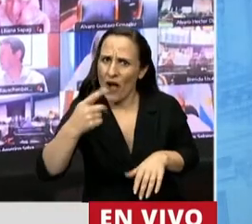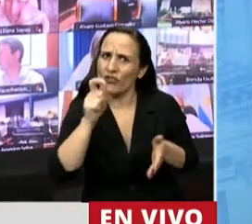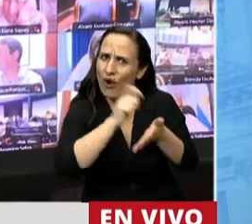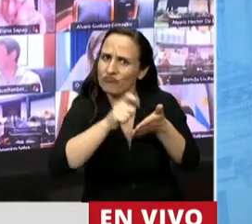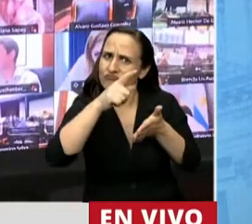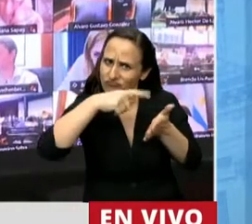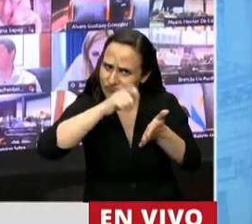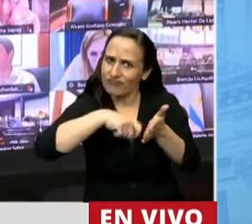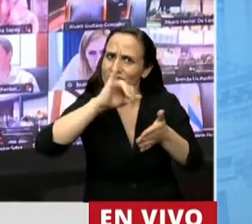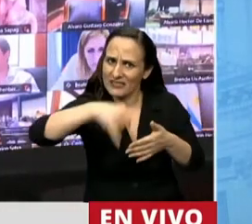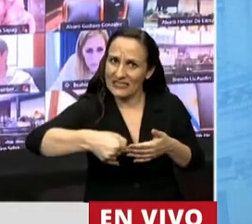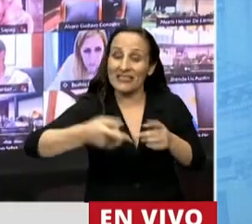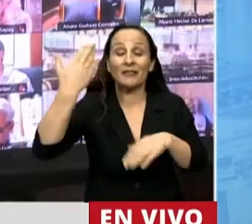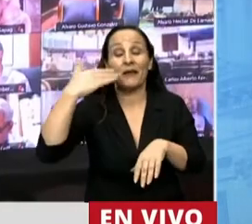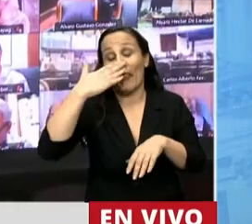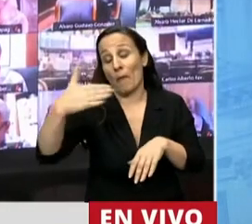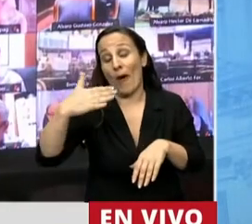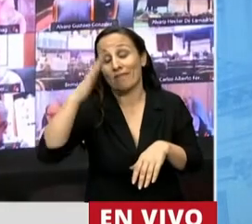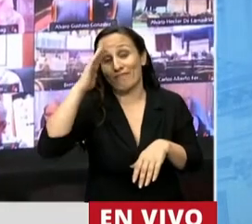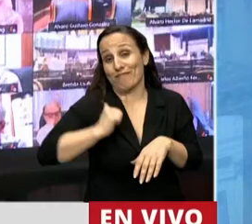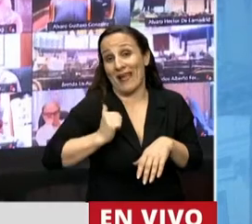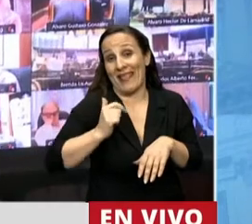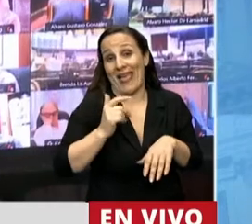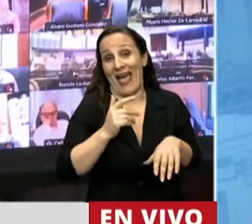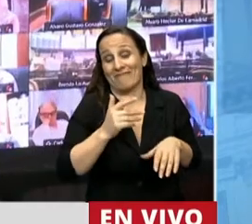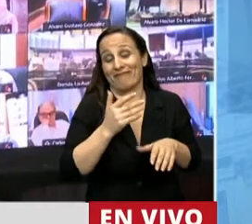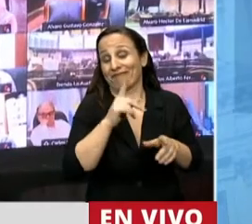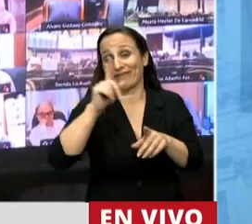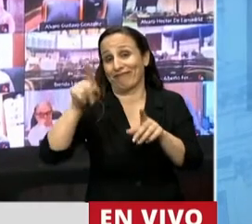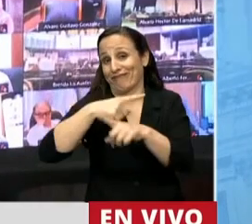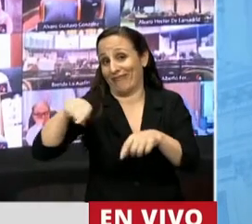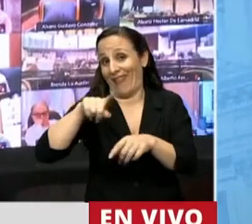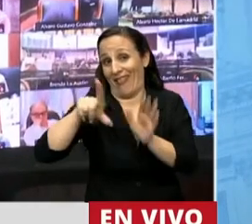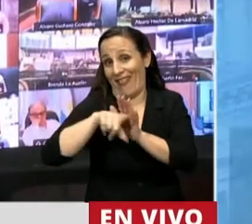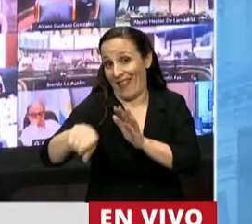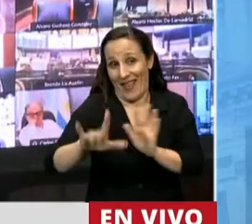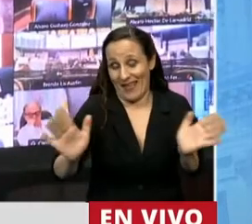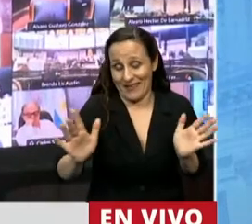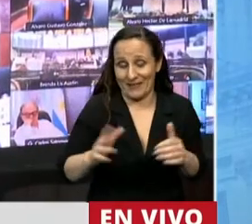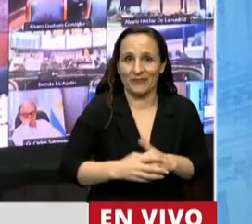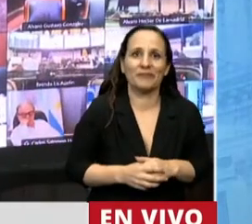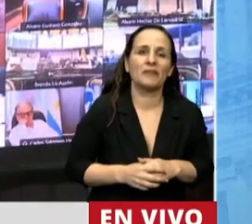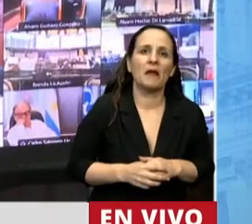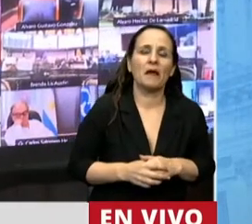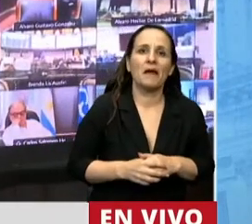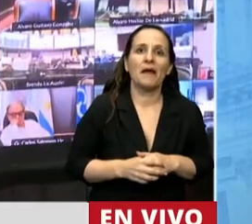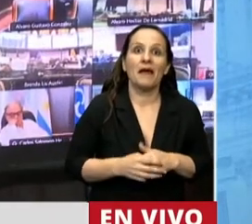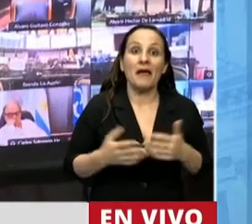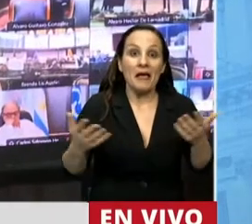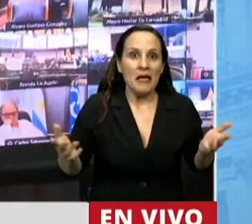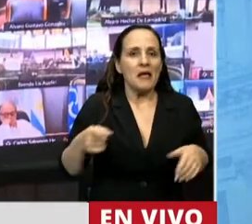ley que fue cercenada por la dictadura cívico-militar al igual que la vida de Norberto Centeno y que